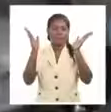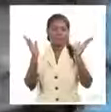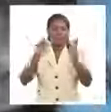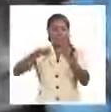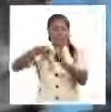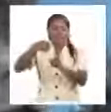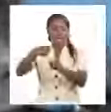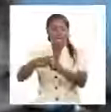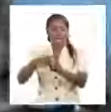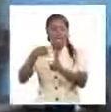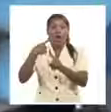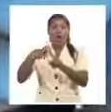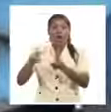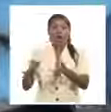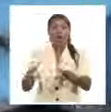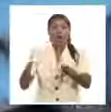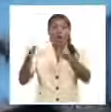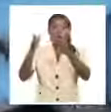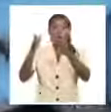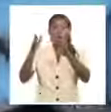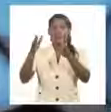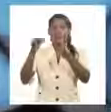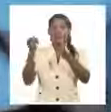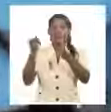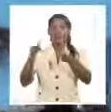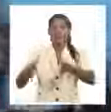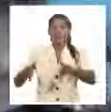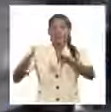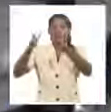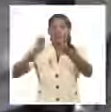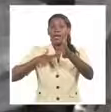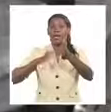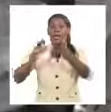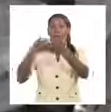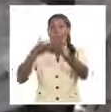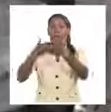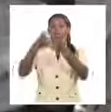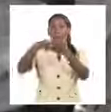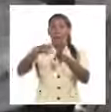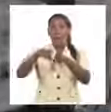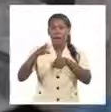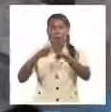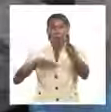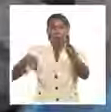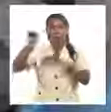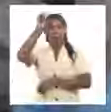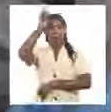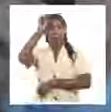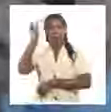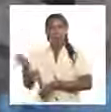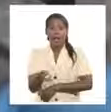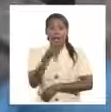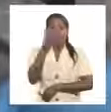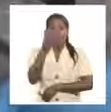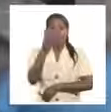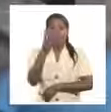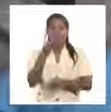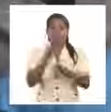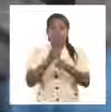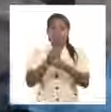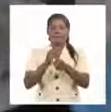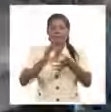Ciencia y Tecnología de Materiales, la Unión Eléctrica y el Ministerio de Energía y Minas, que aportó equipamiento útil para las